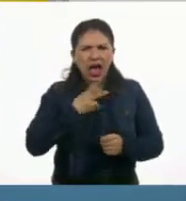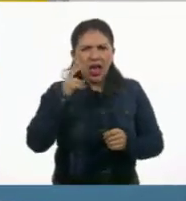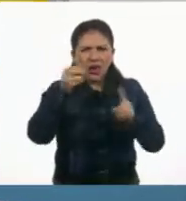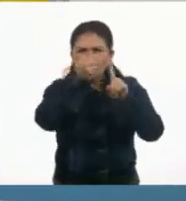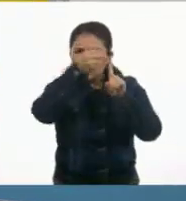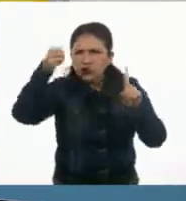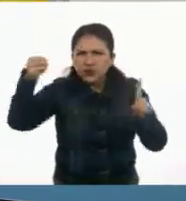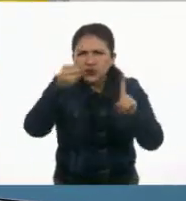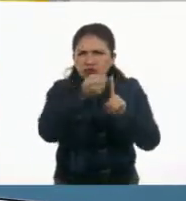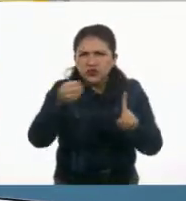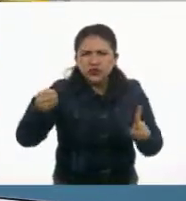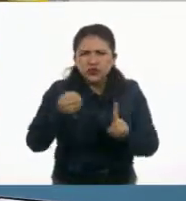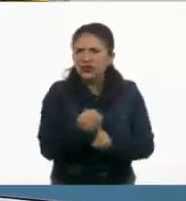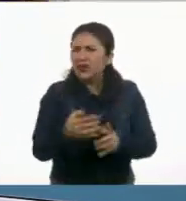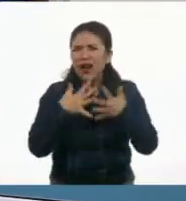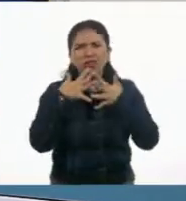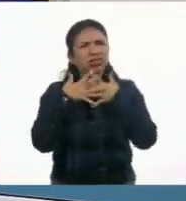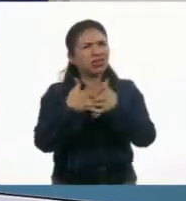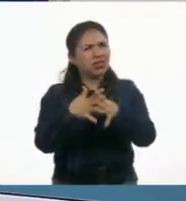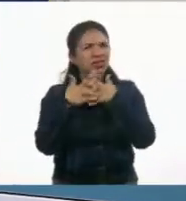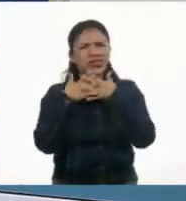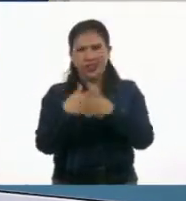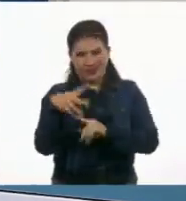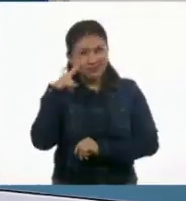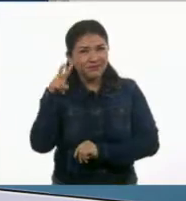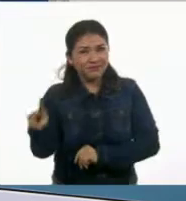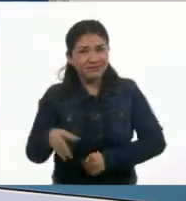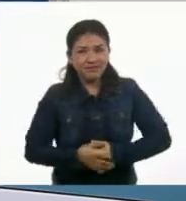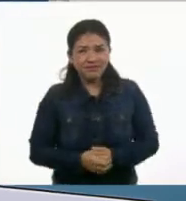tenemos todo revuelto. Vamos a verlo.